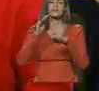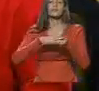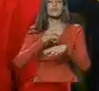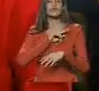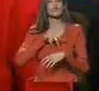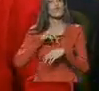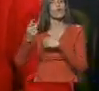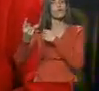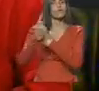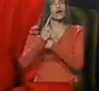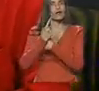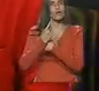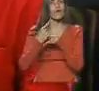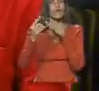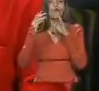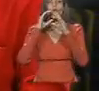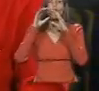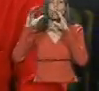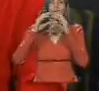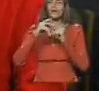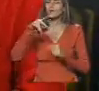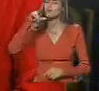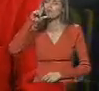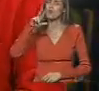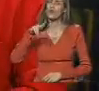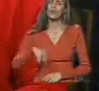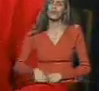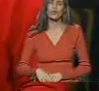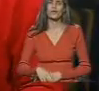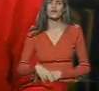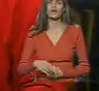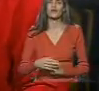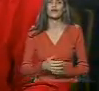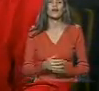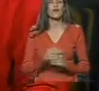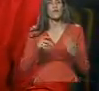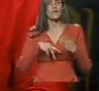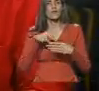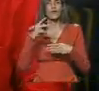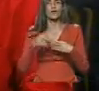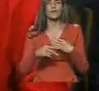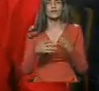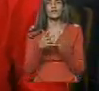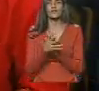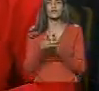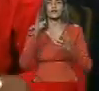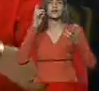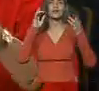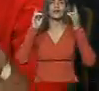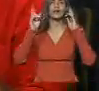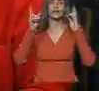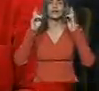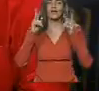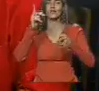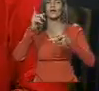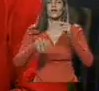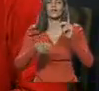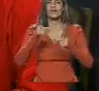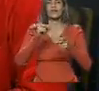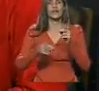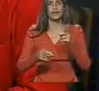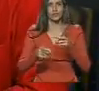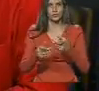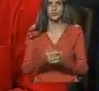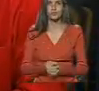obligados a comunicarnos todos los días del programa con una emisora alternativa, con un medio